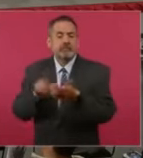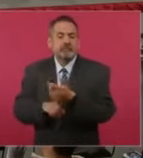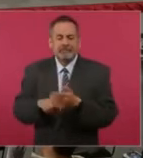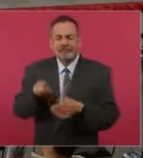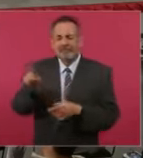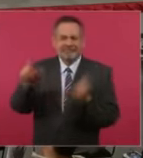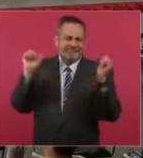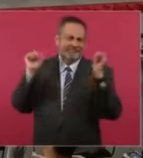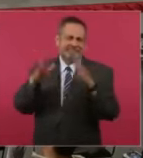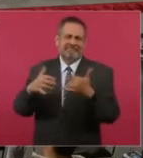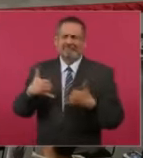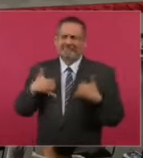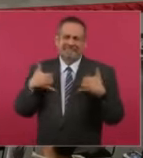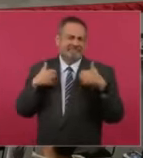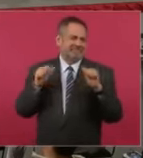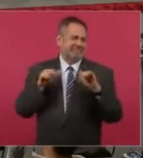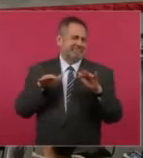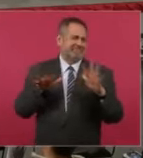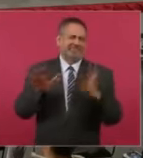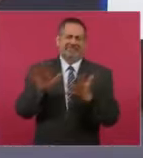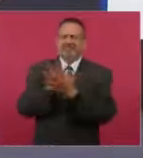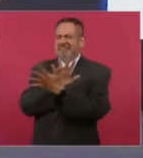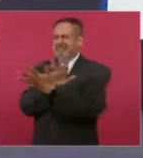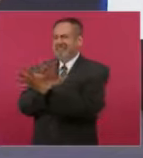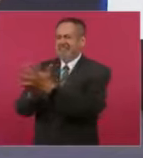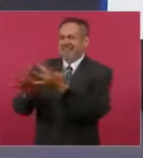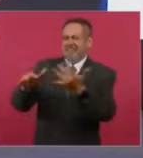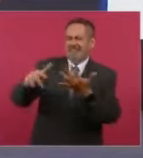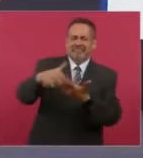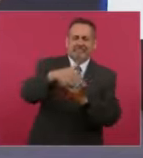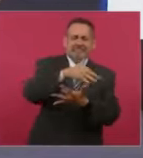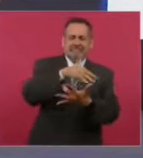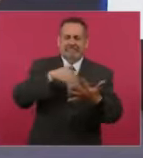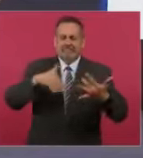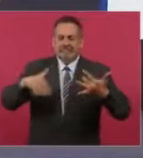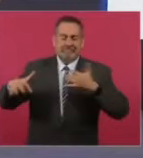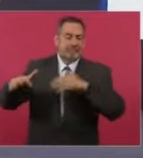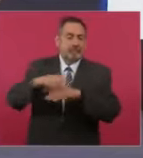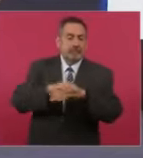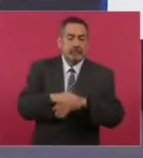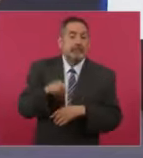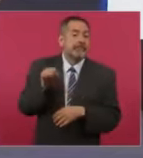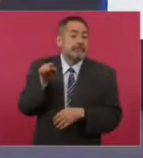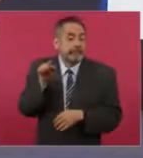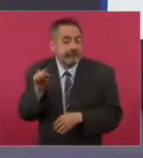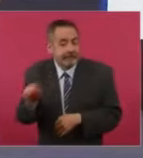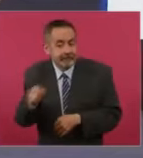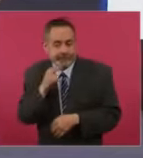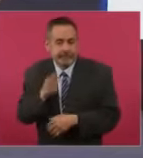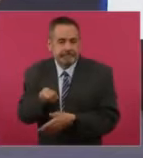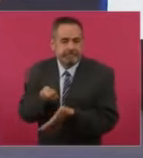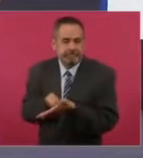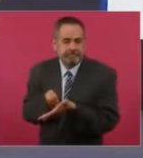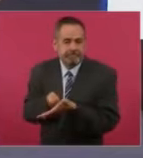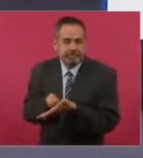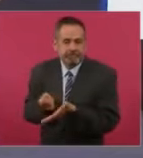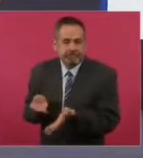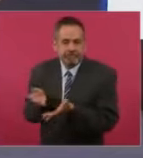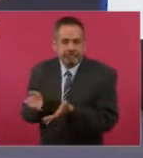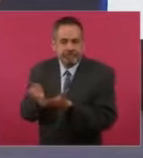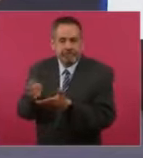raves, y estos eventos suelen estar como un espacio de inducción del consumo de drogas,